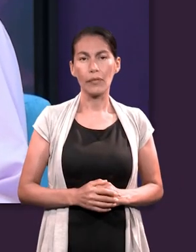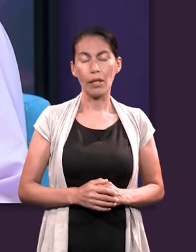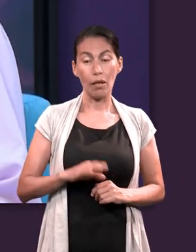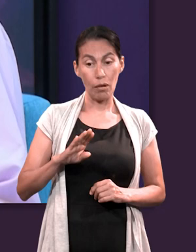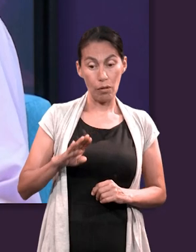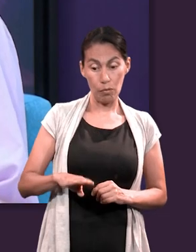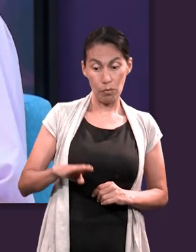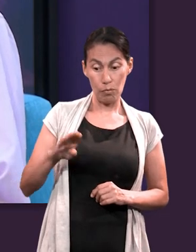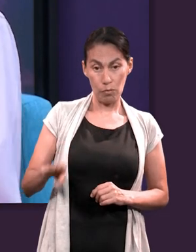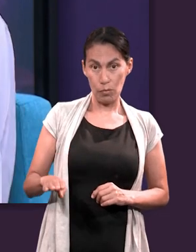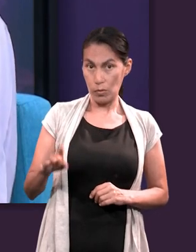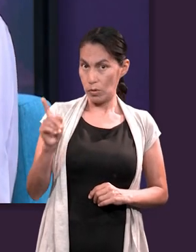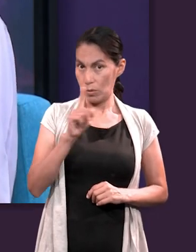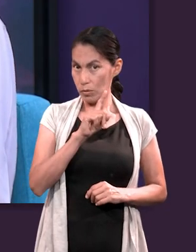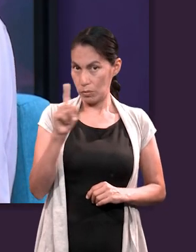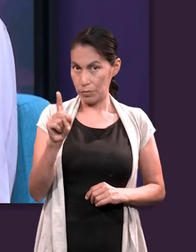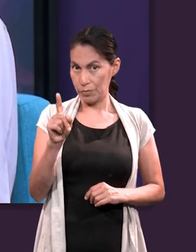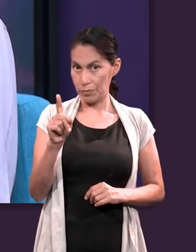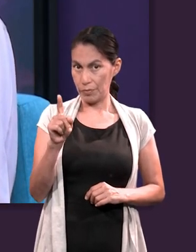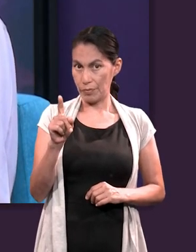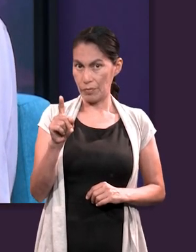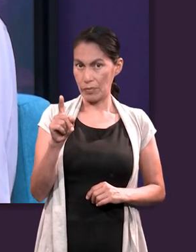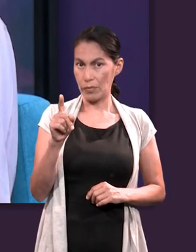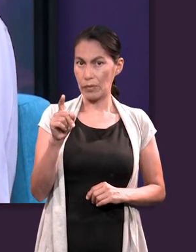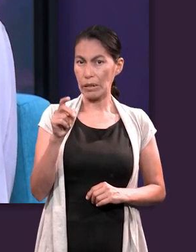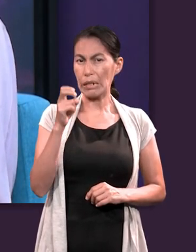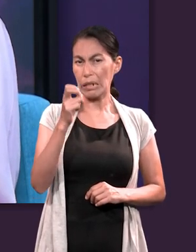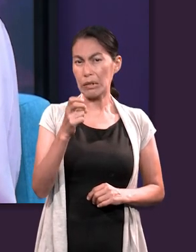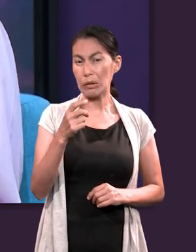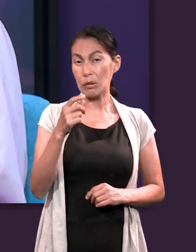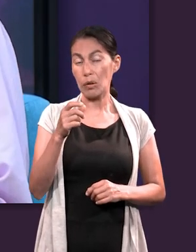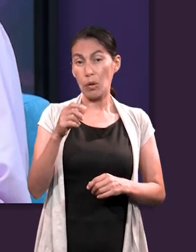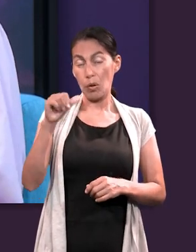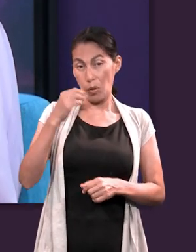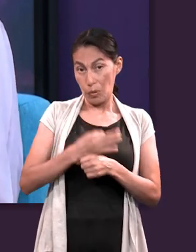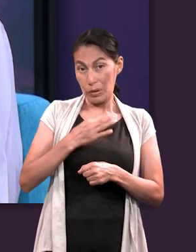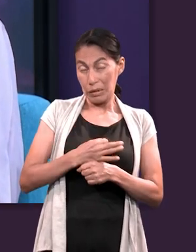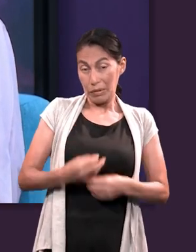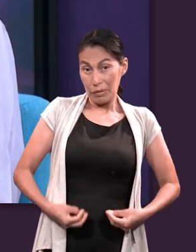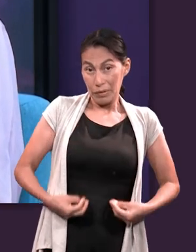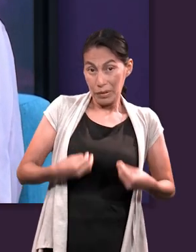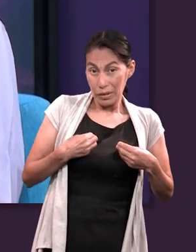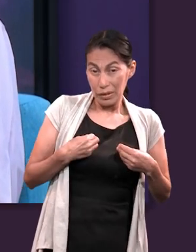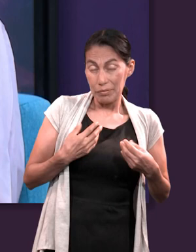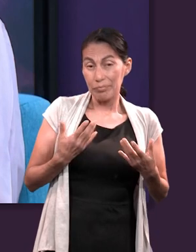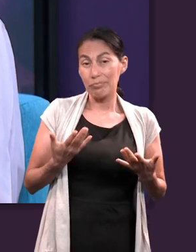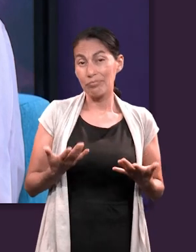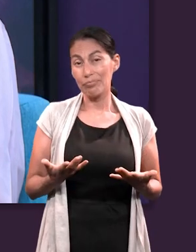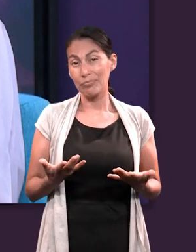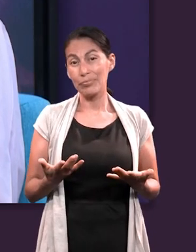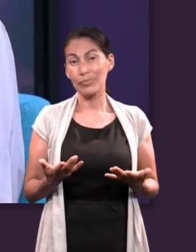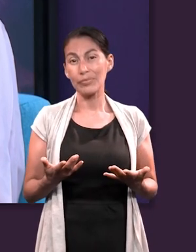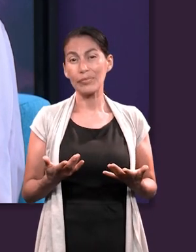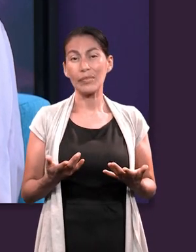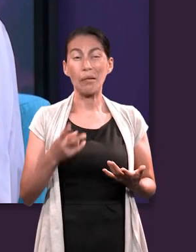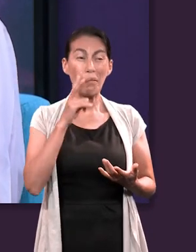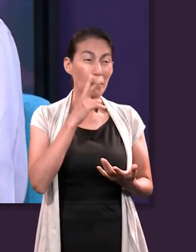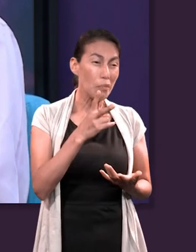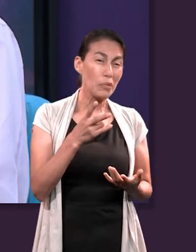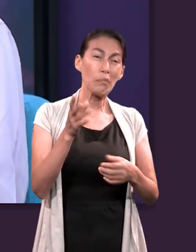El No Moriréis tiene realmente muchas aplicaciones en nuestro día a día. Desde